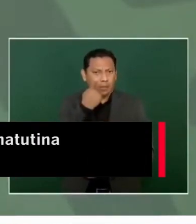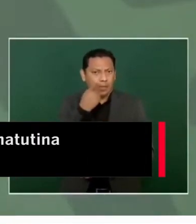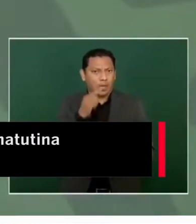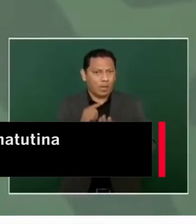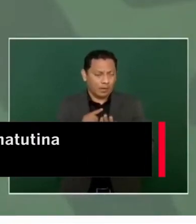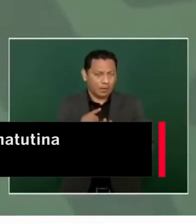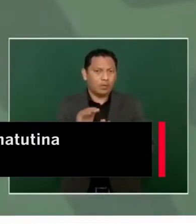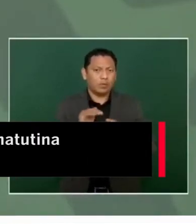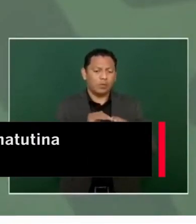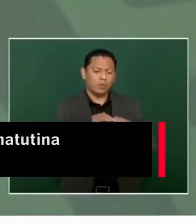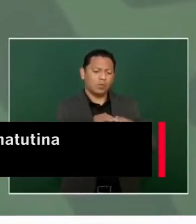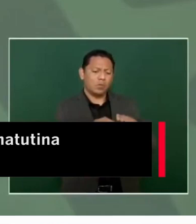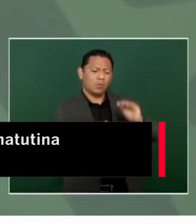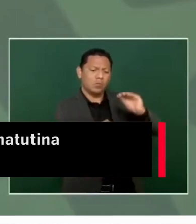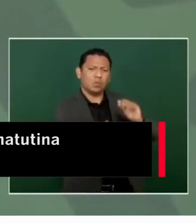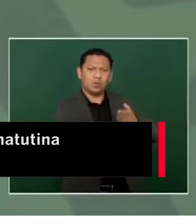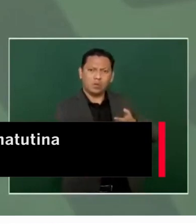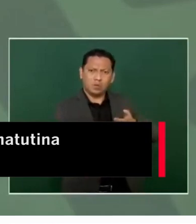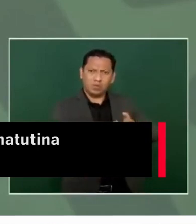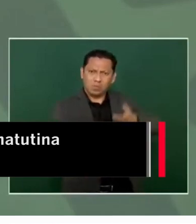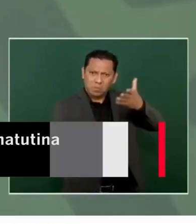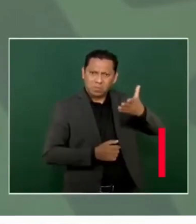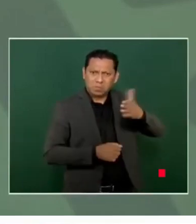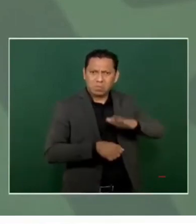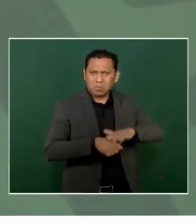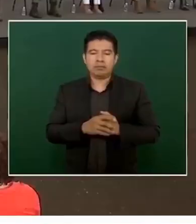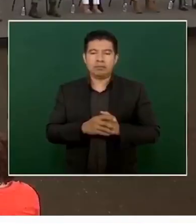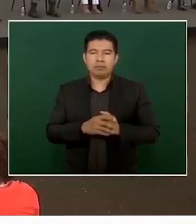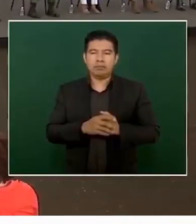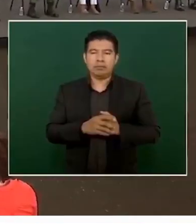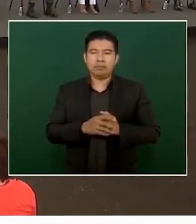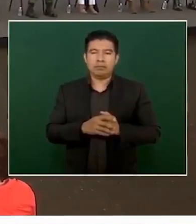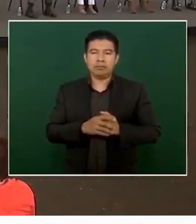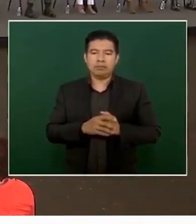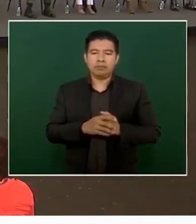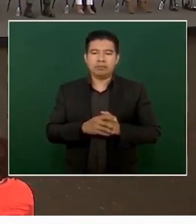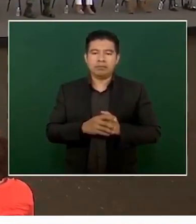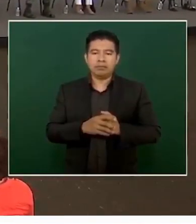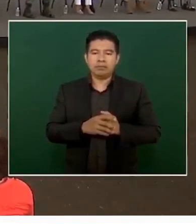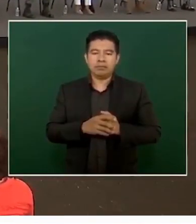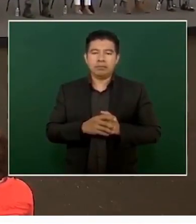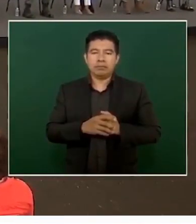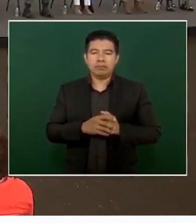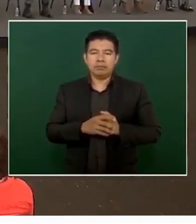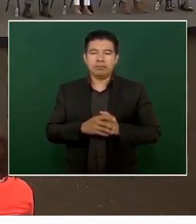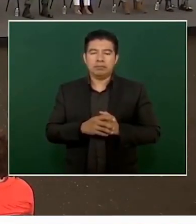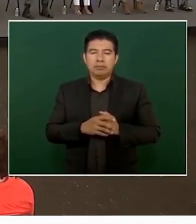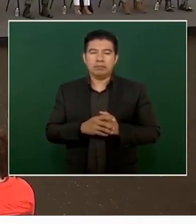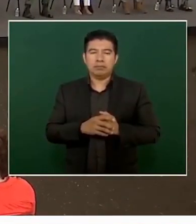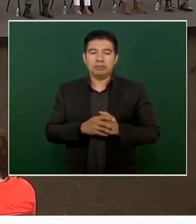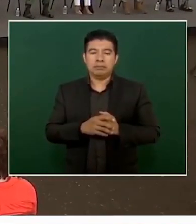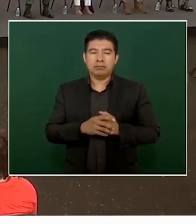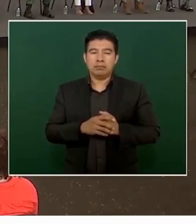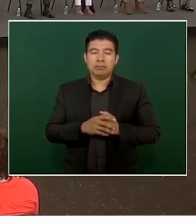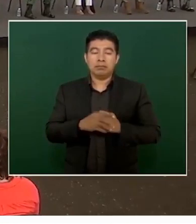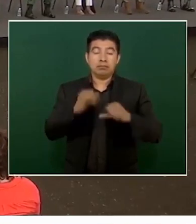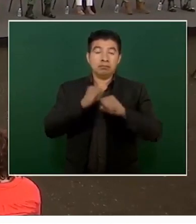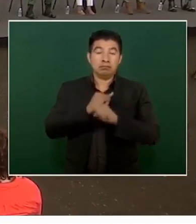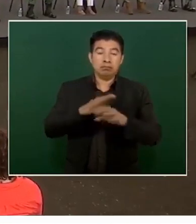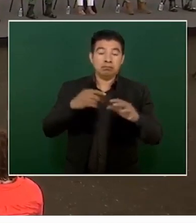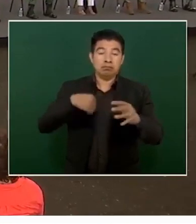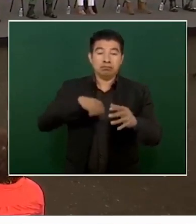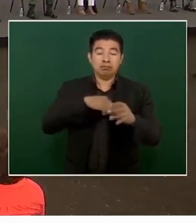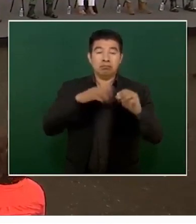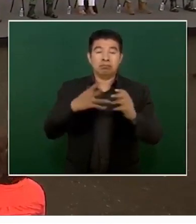lo que sea Sin nadie que les regule Y eso no es así Eso no es así Todo poder Tiene que tener un contrapoder Tiene que